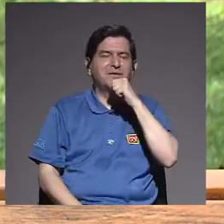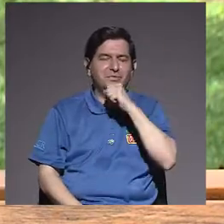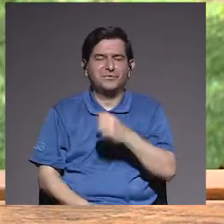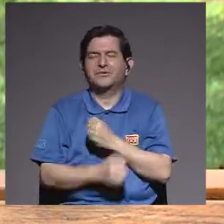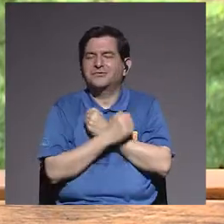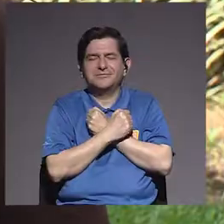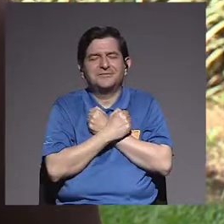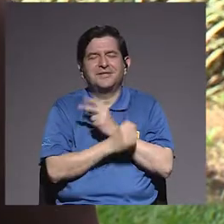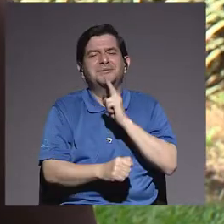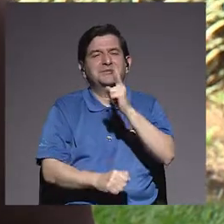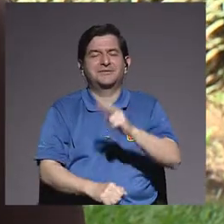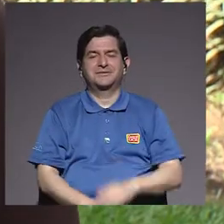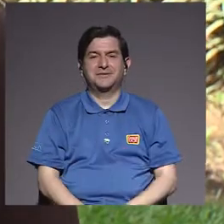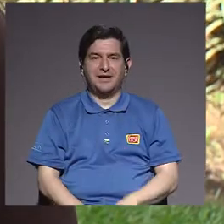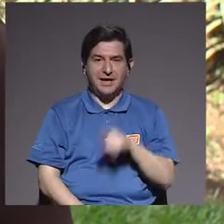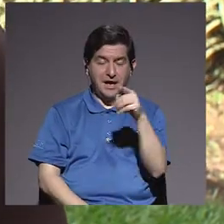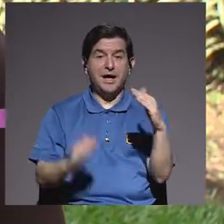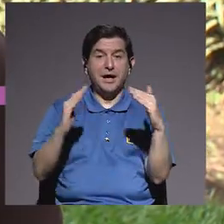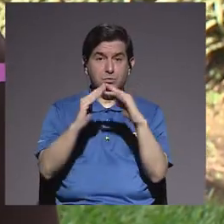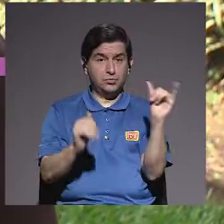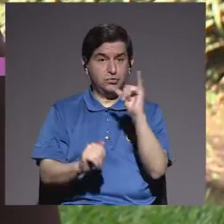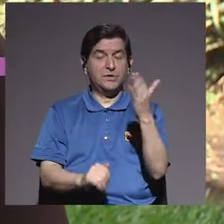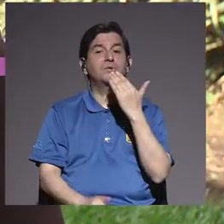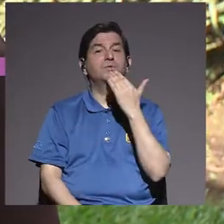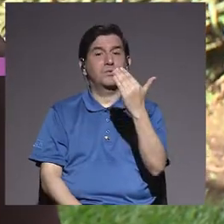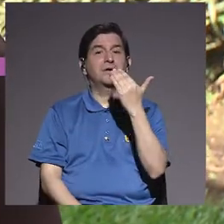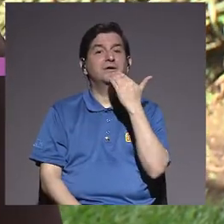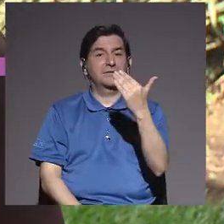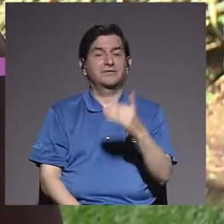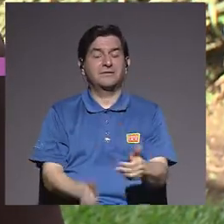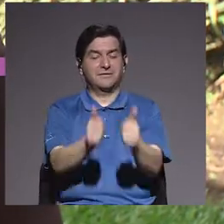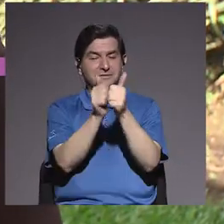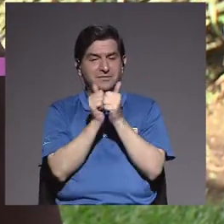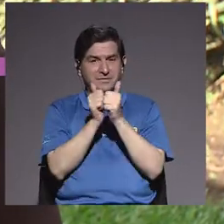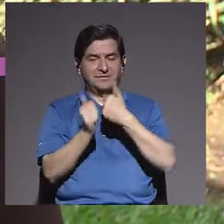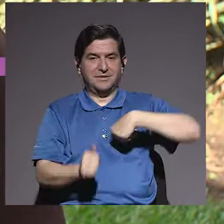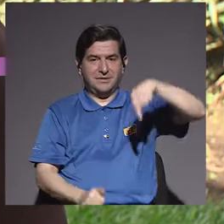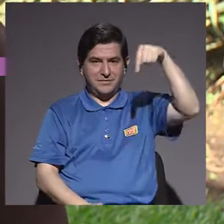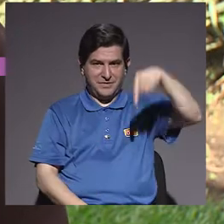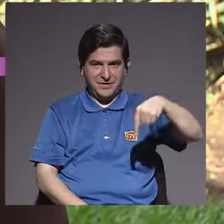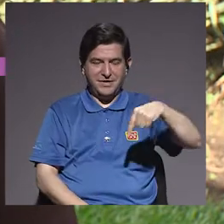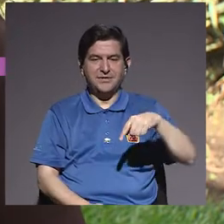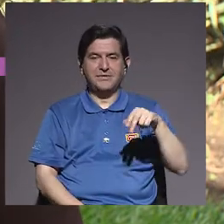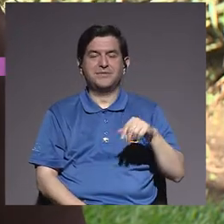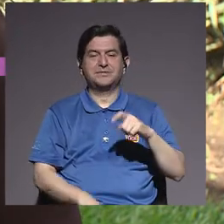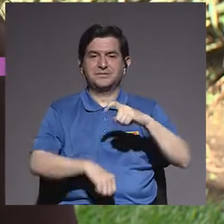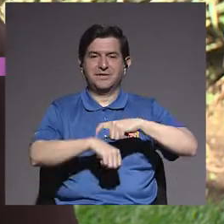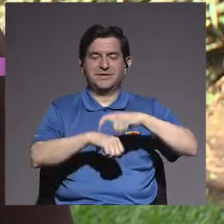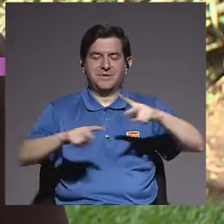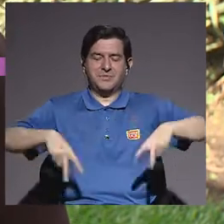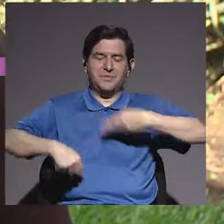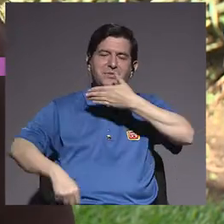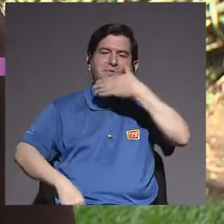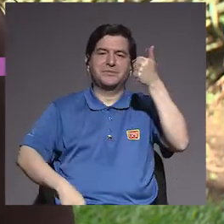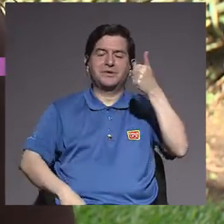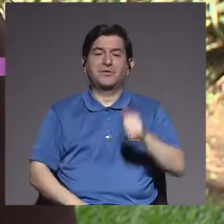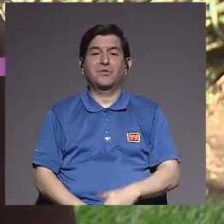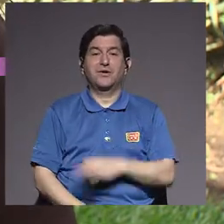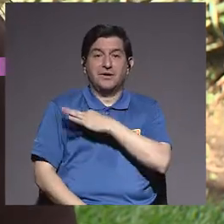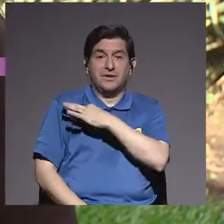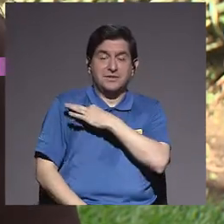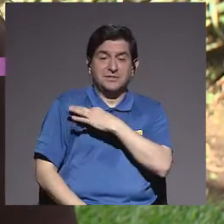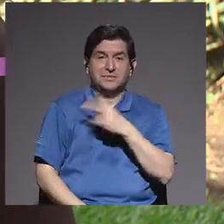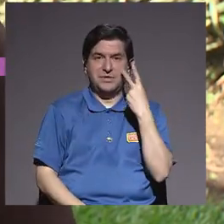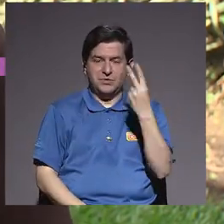los quiero mucho. A ustedes en casa también muchísimas gracias por haber estado con nosotros durante este ratito de Vivir Mejor, los